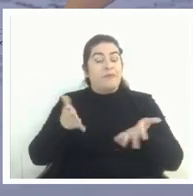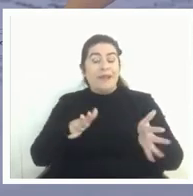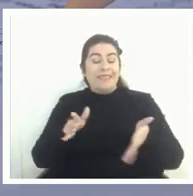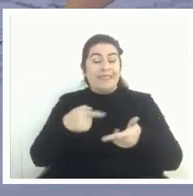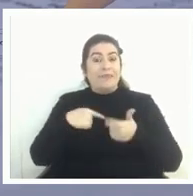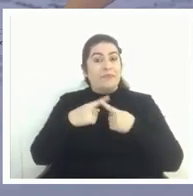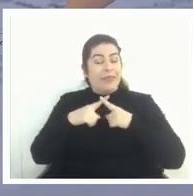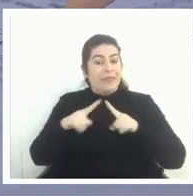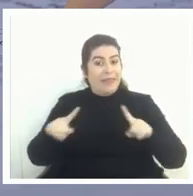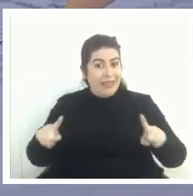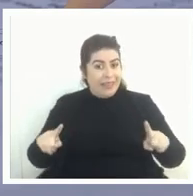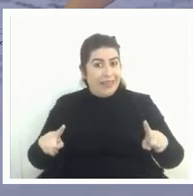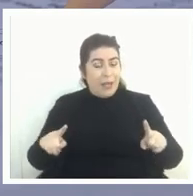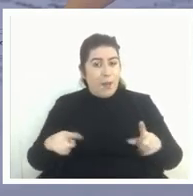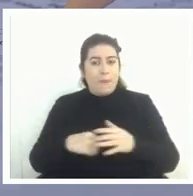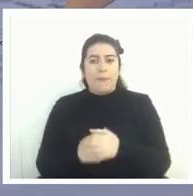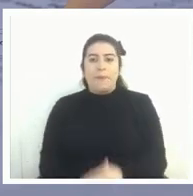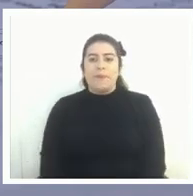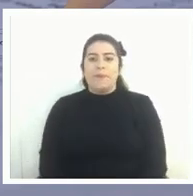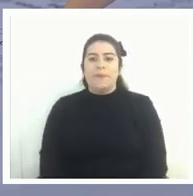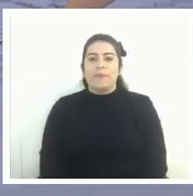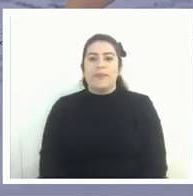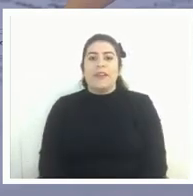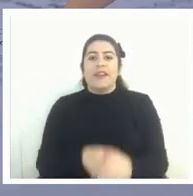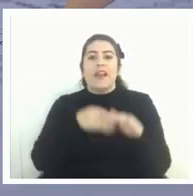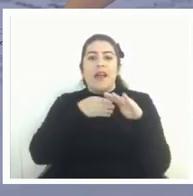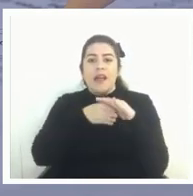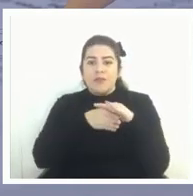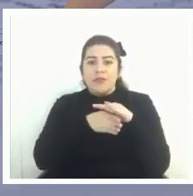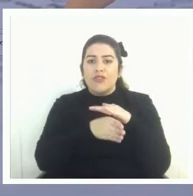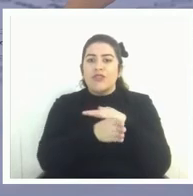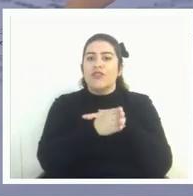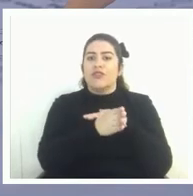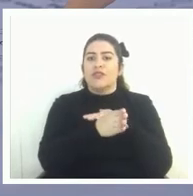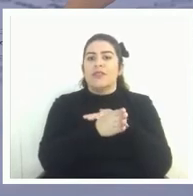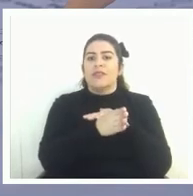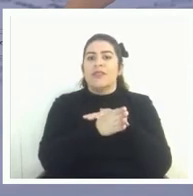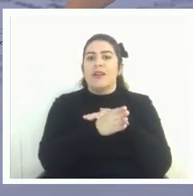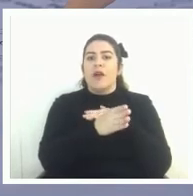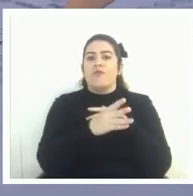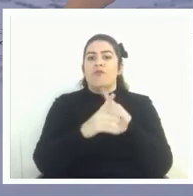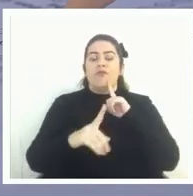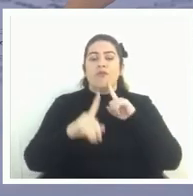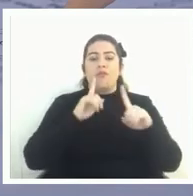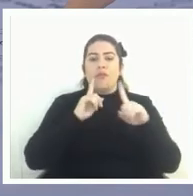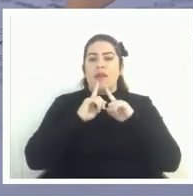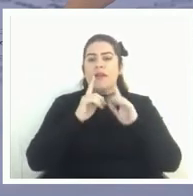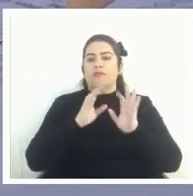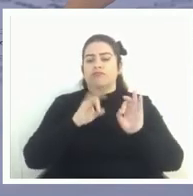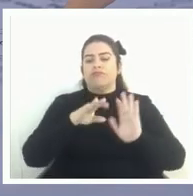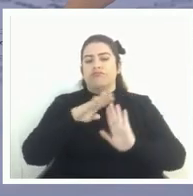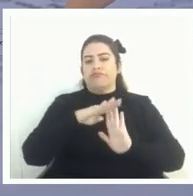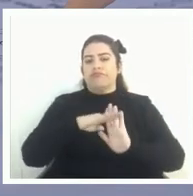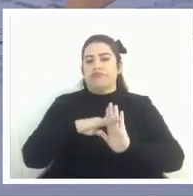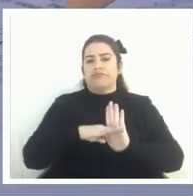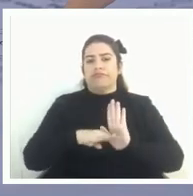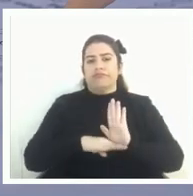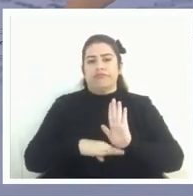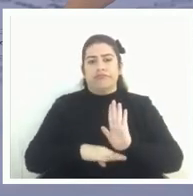trata de la admisión las pruebas de admisión pruebas estandarizadas de muy altas